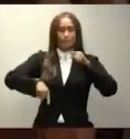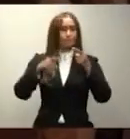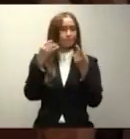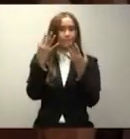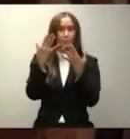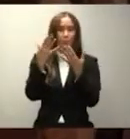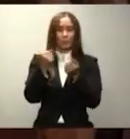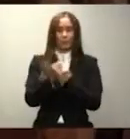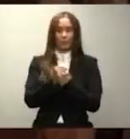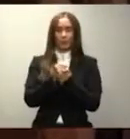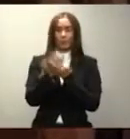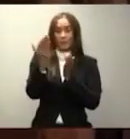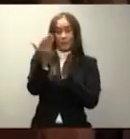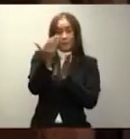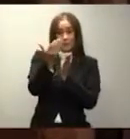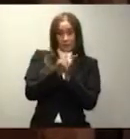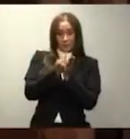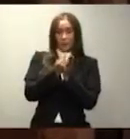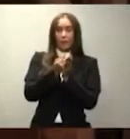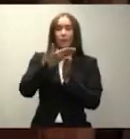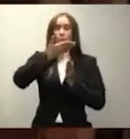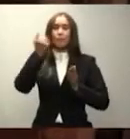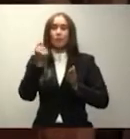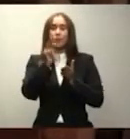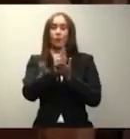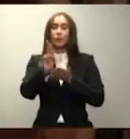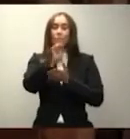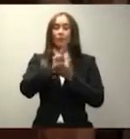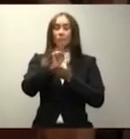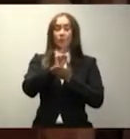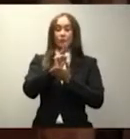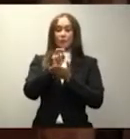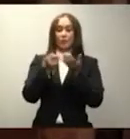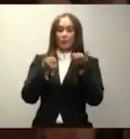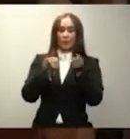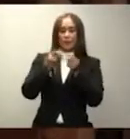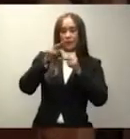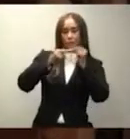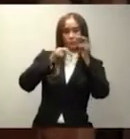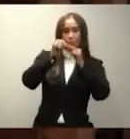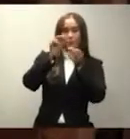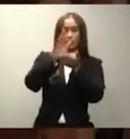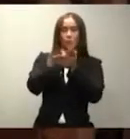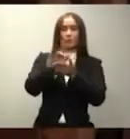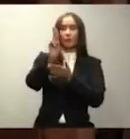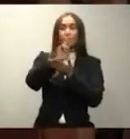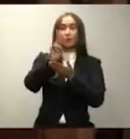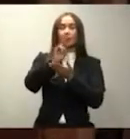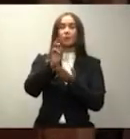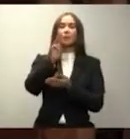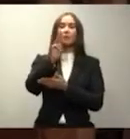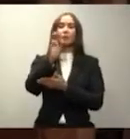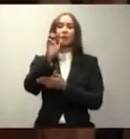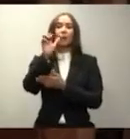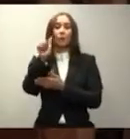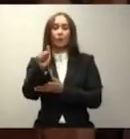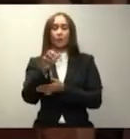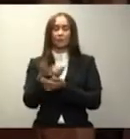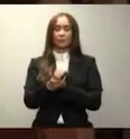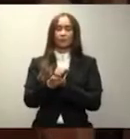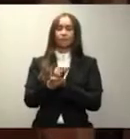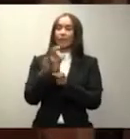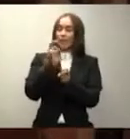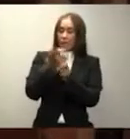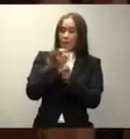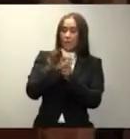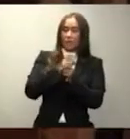proyecto de la UAS en Santo Domingo Oeste. El camino es largo, pero conseguiremos llegar a la meta juntos, sin dejar a nadie